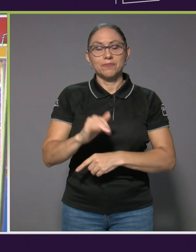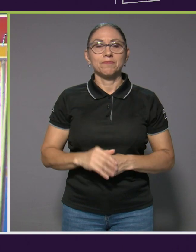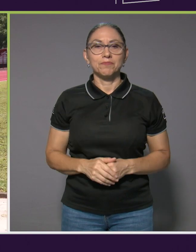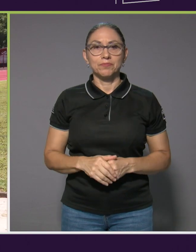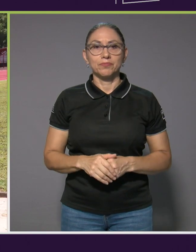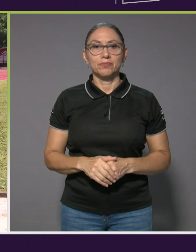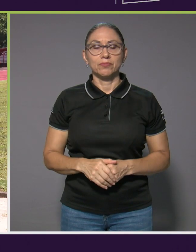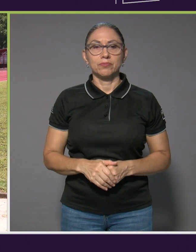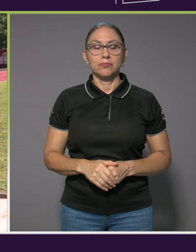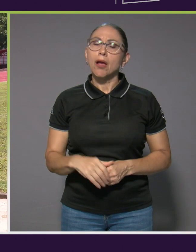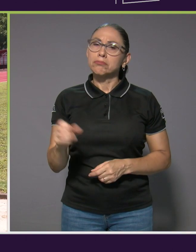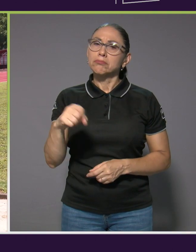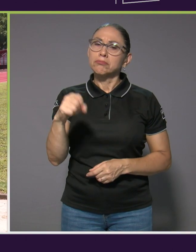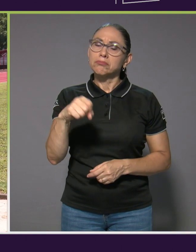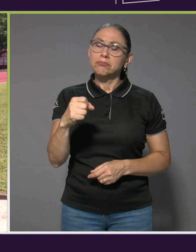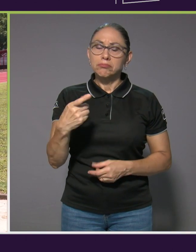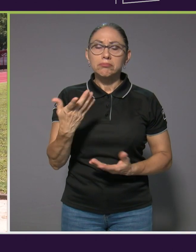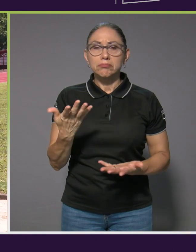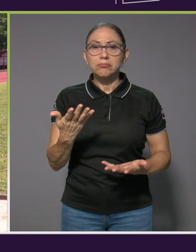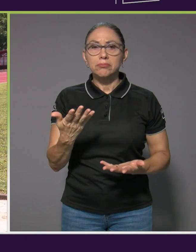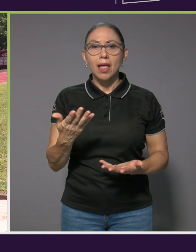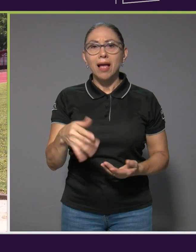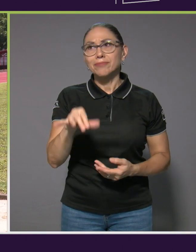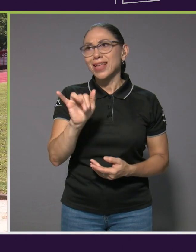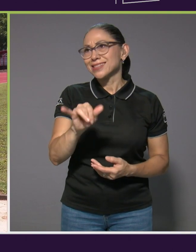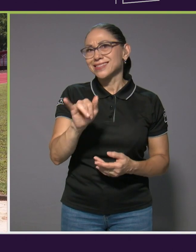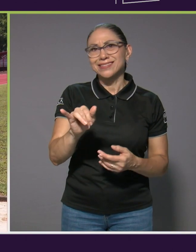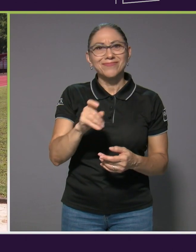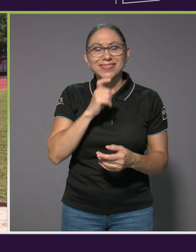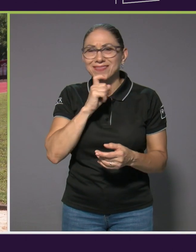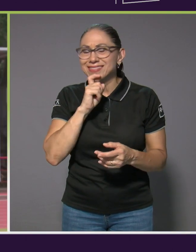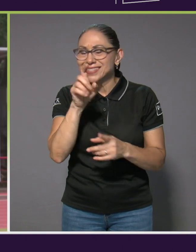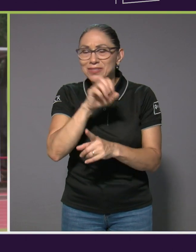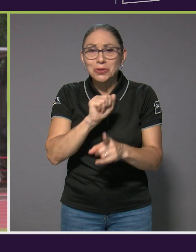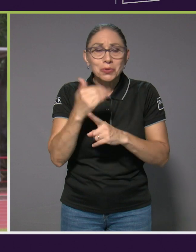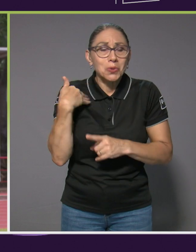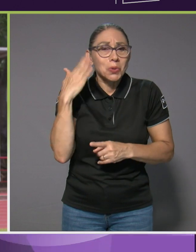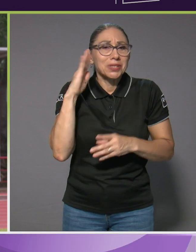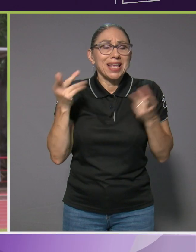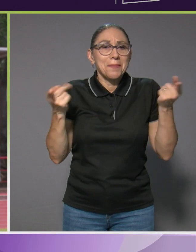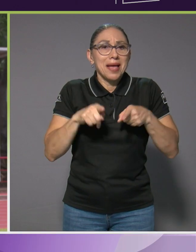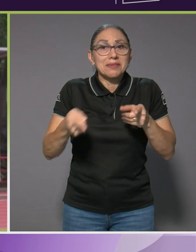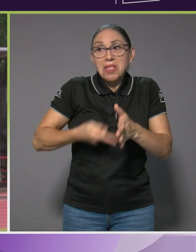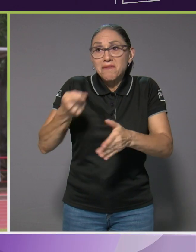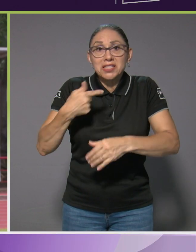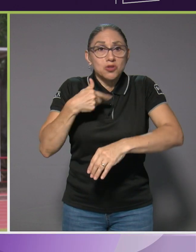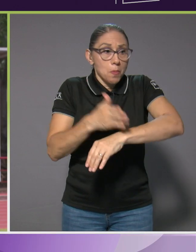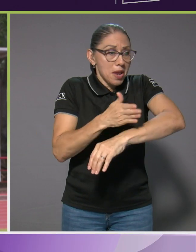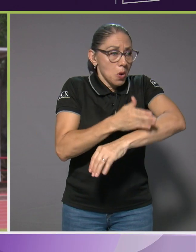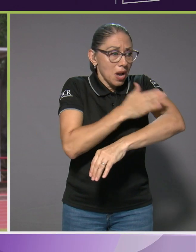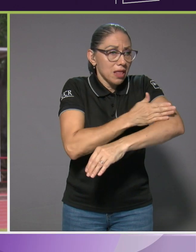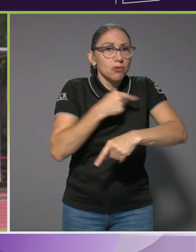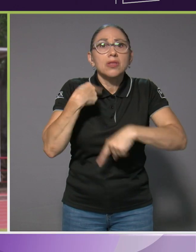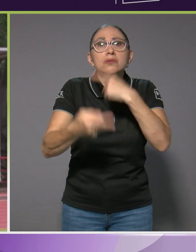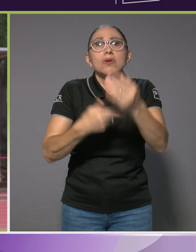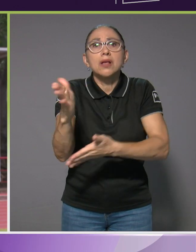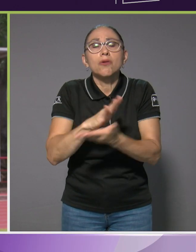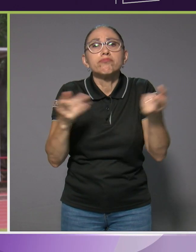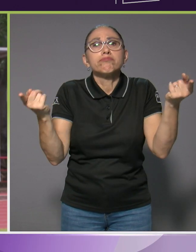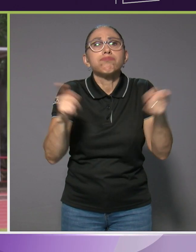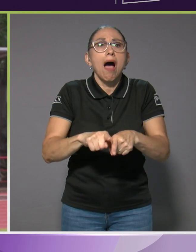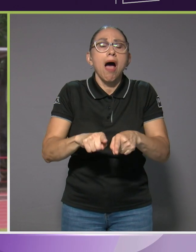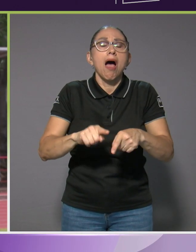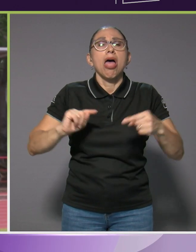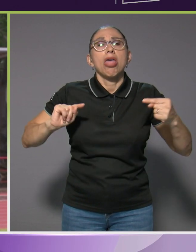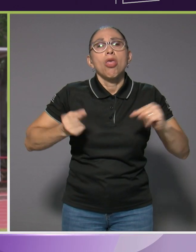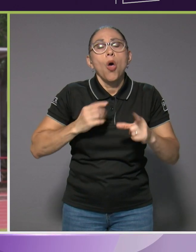Sí, vieras que a veces es contradictorio y yo no sé qué me pasa, a veces cuando vengo mejorando, es cuando se me viene alguna lesión o alguna enfermedad,